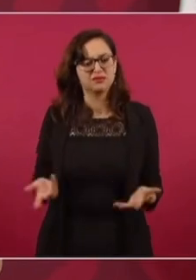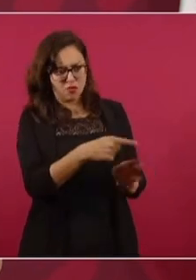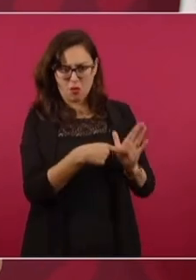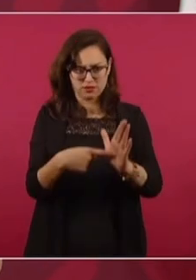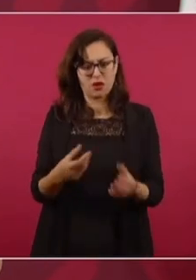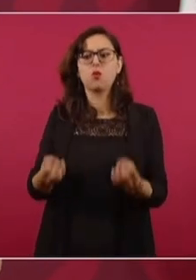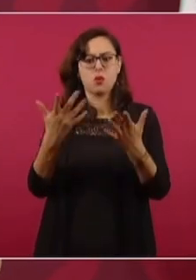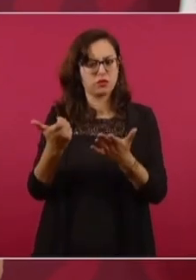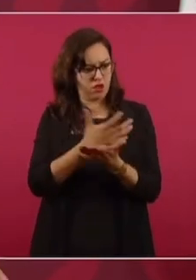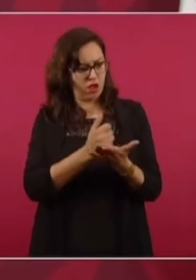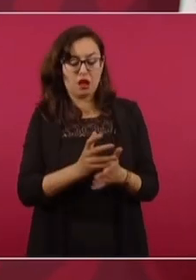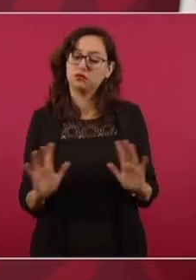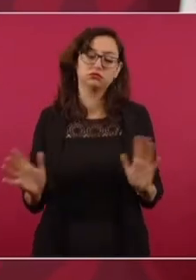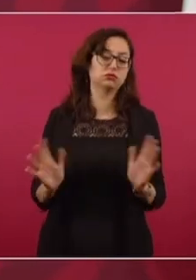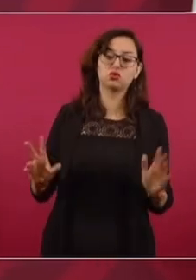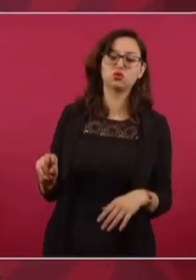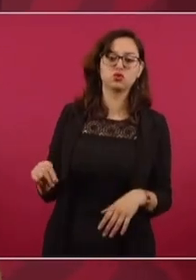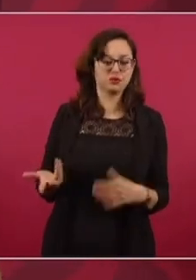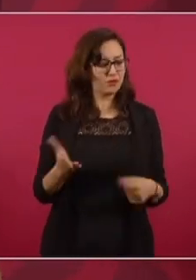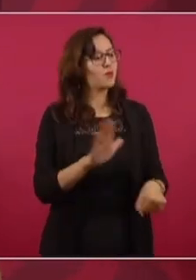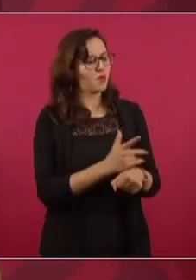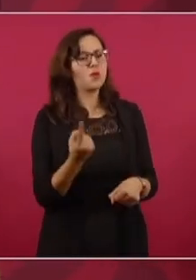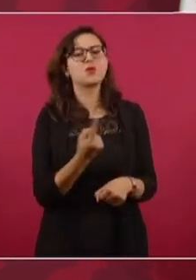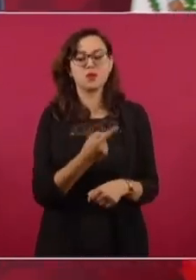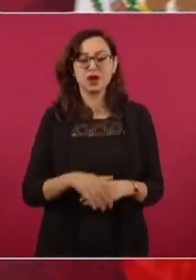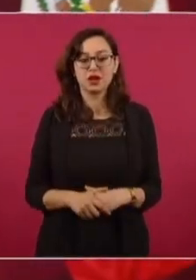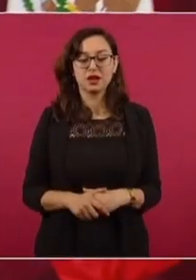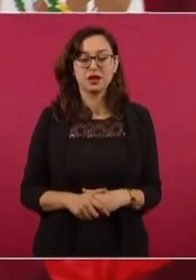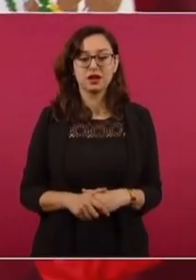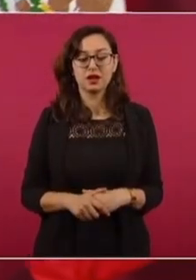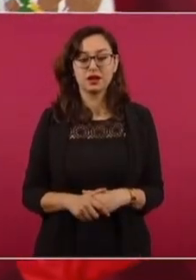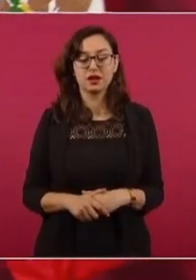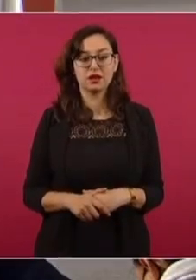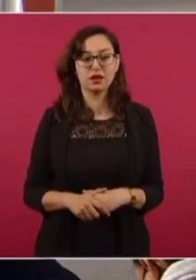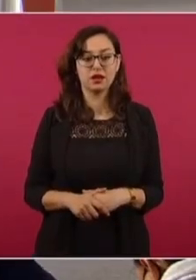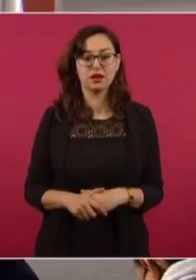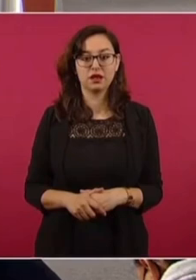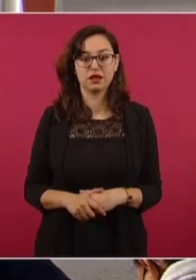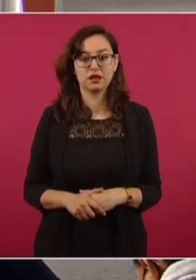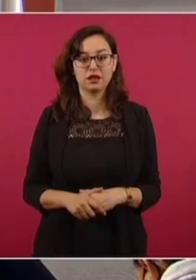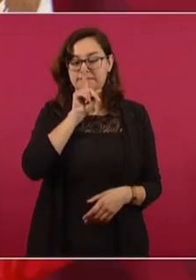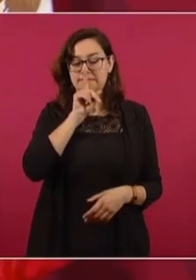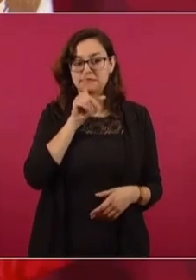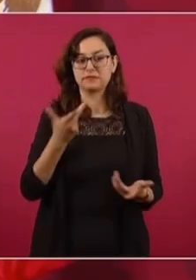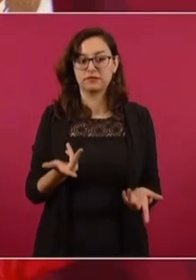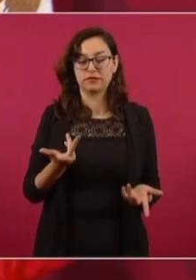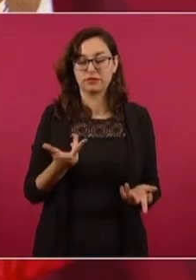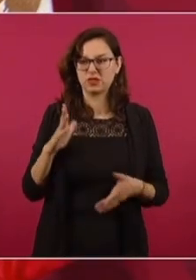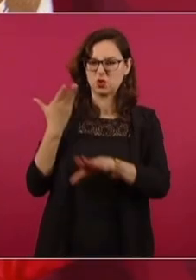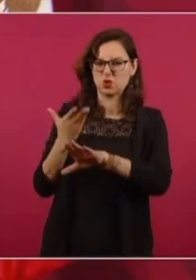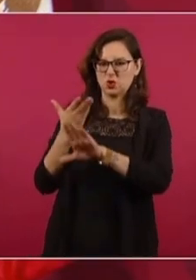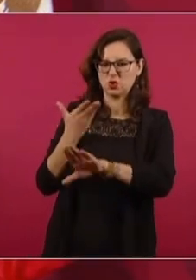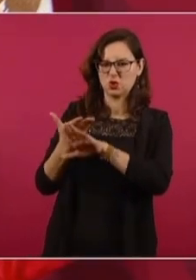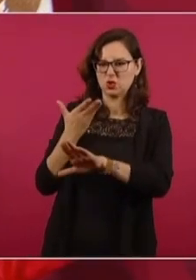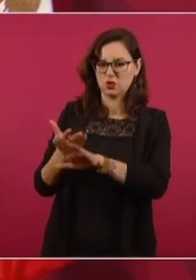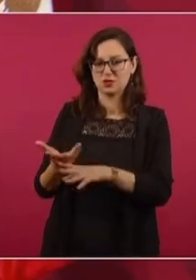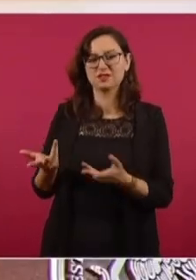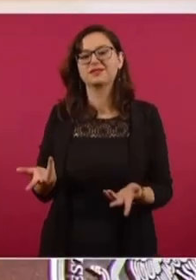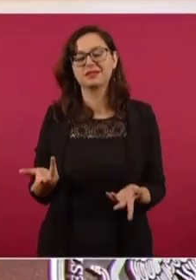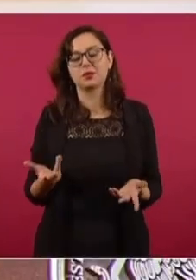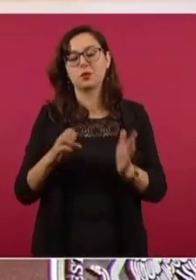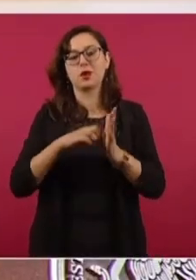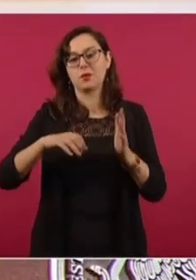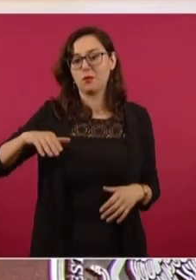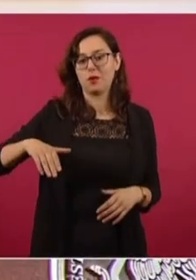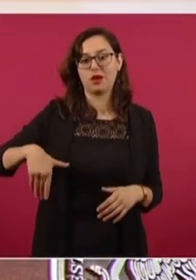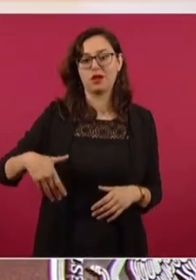dar a conocer eso? Ah, ¿por qué? Si no, nos recetan un comentario como el que hace de unos días dio a conocer,